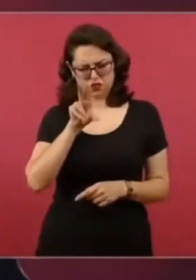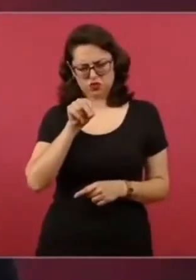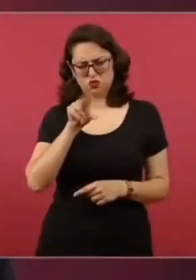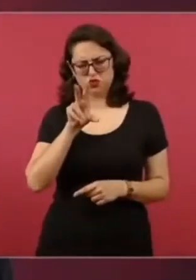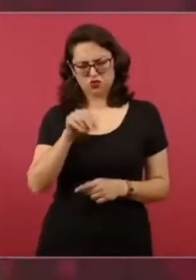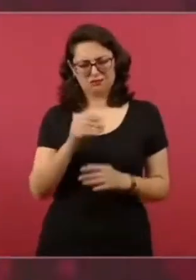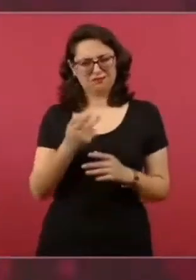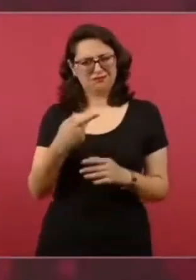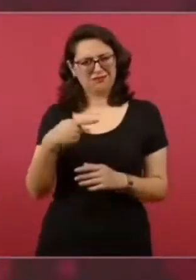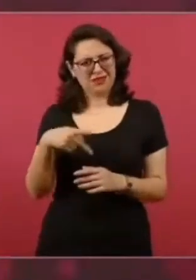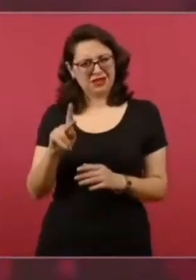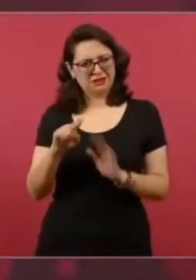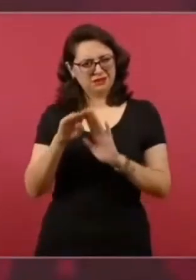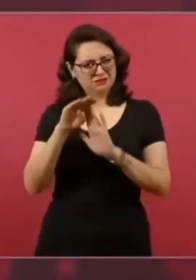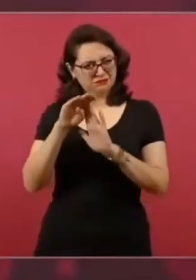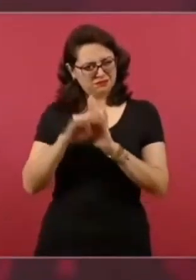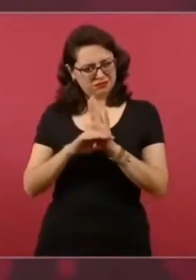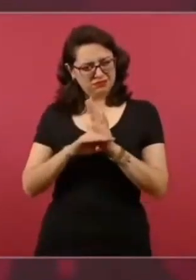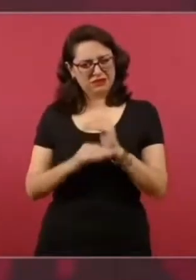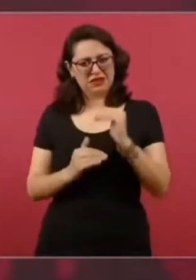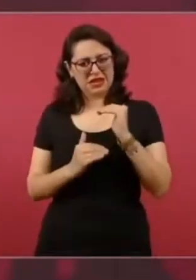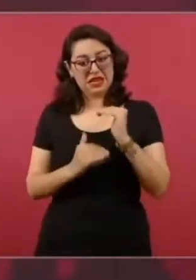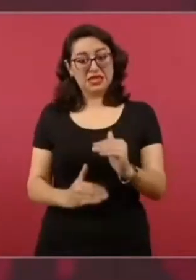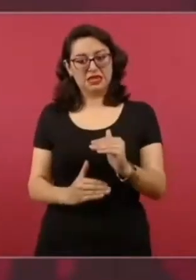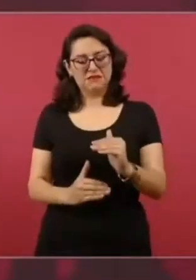que tenga un límite.